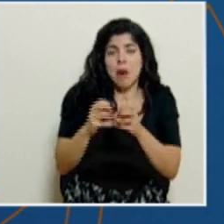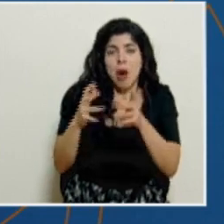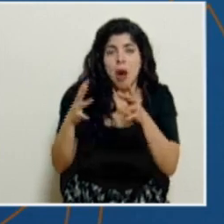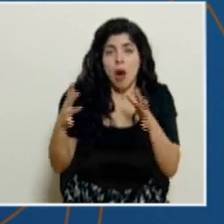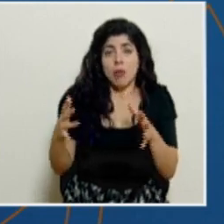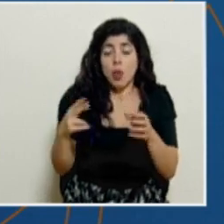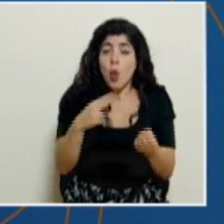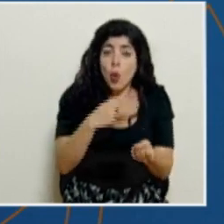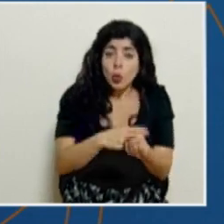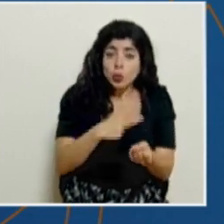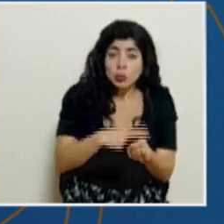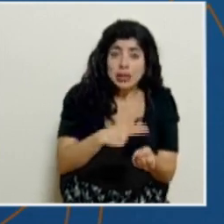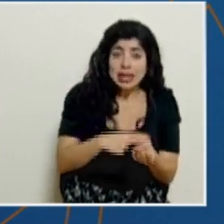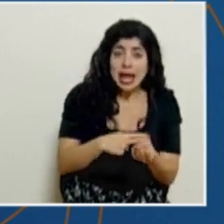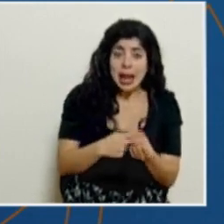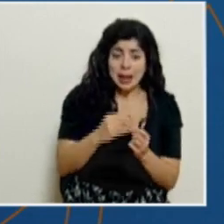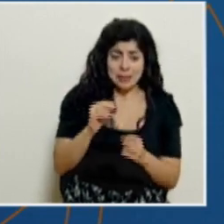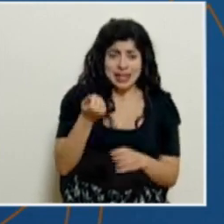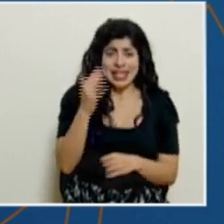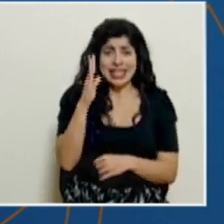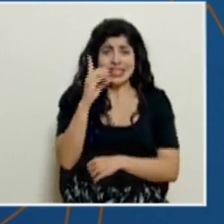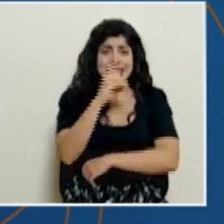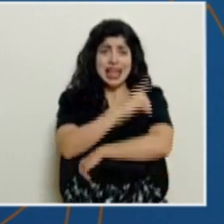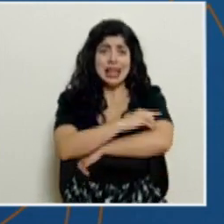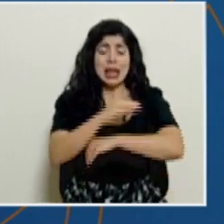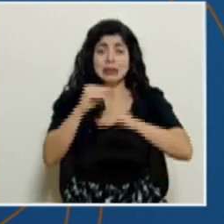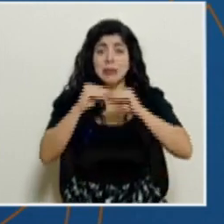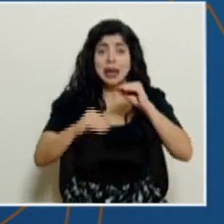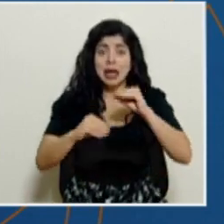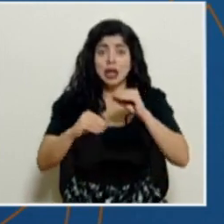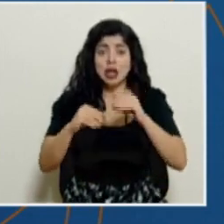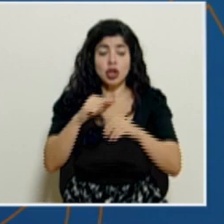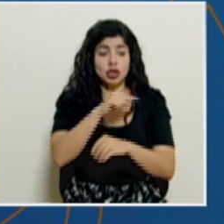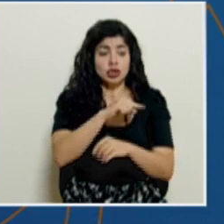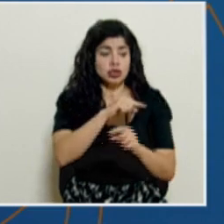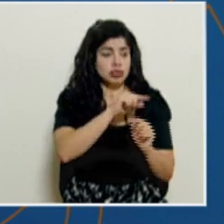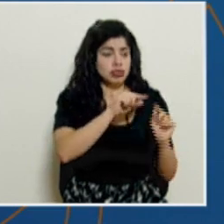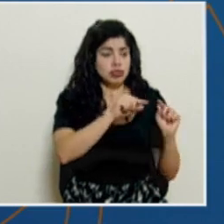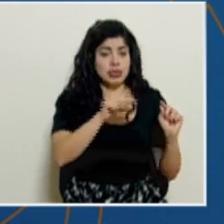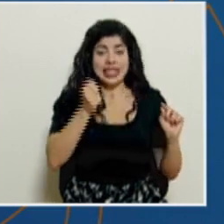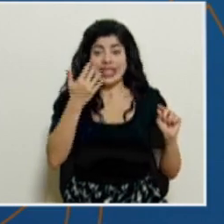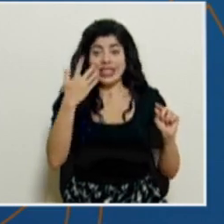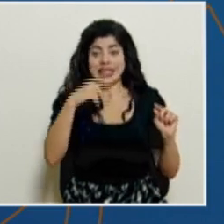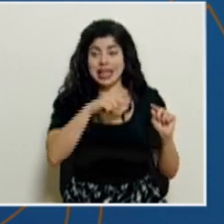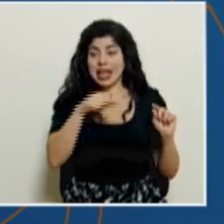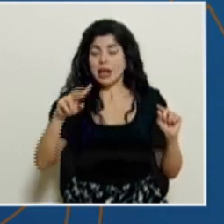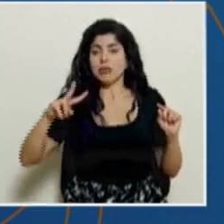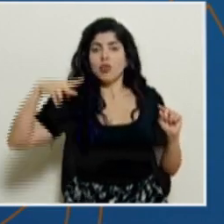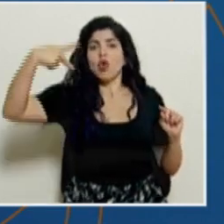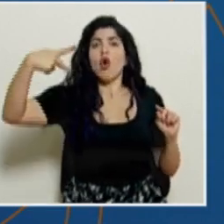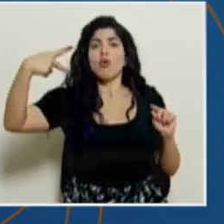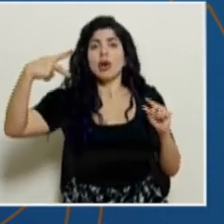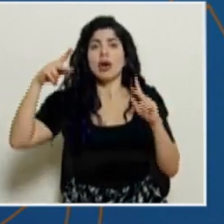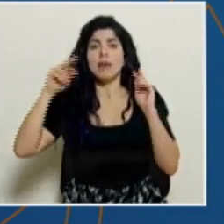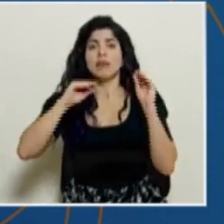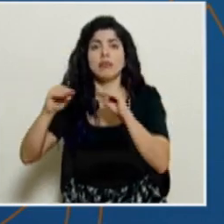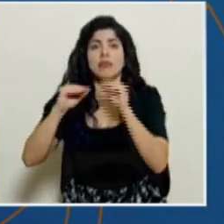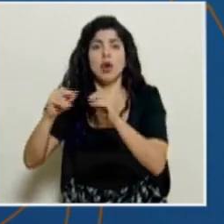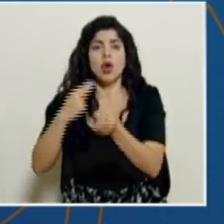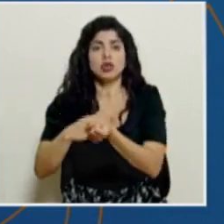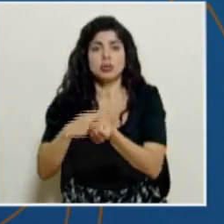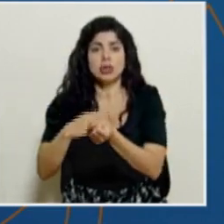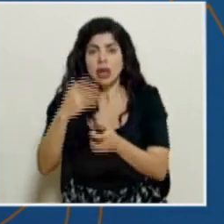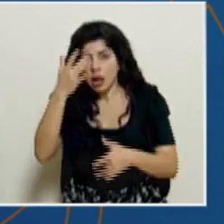en hospitalizaciones, en menos de 15 días, se duplicó la cantidad de pacientes internados. En el